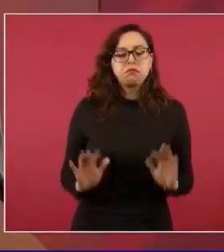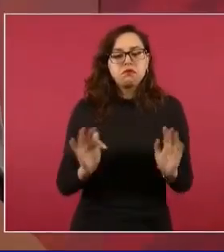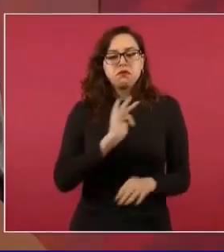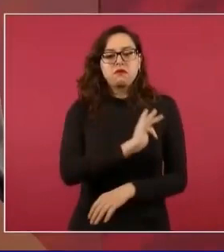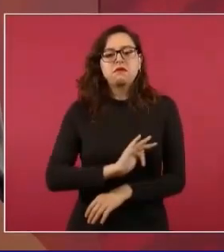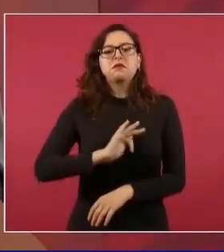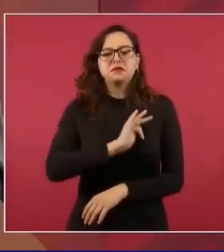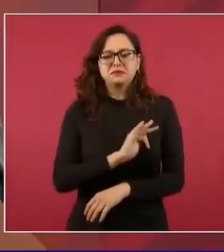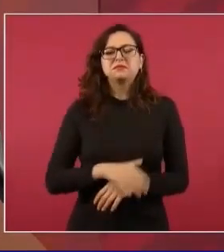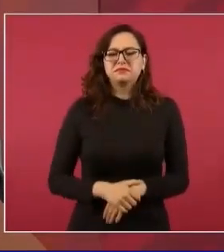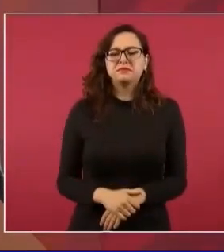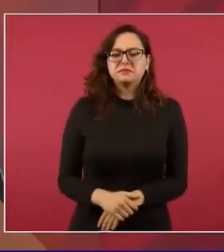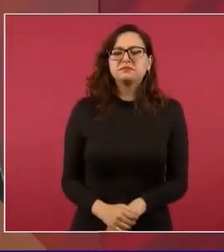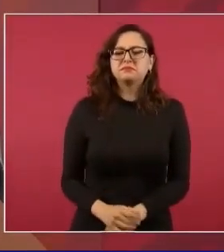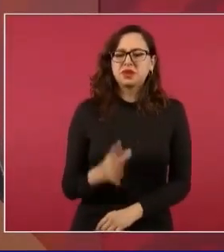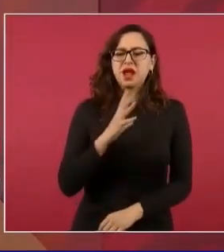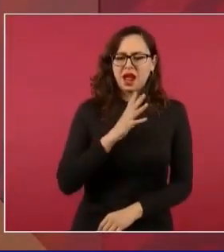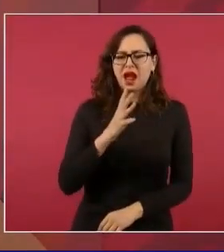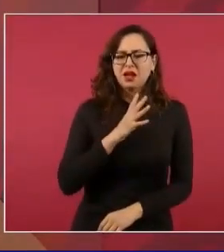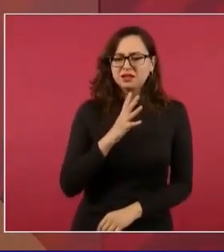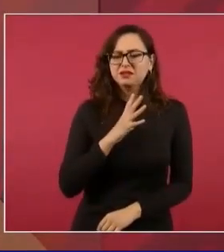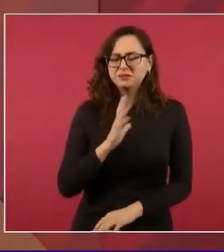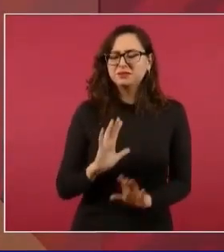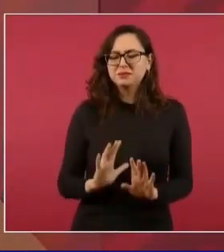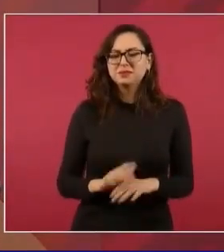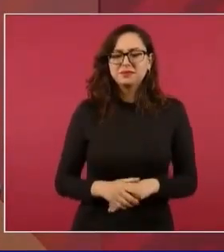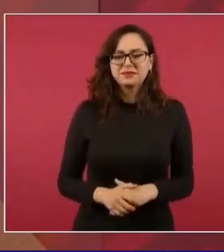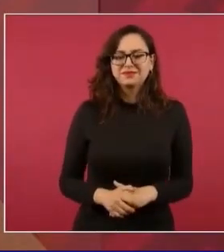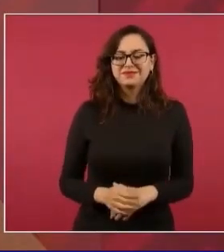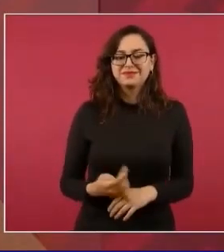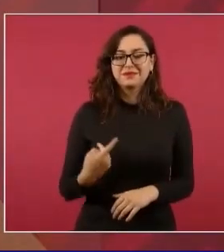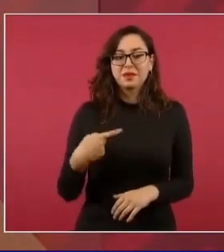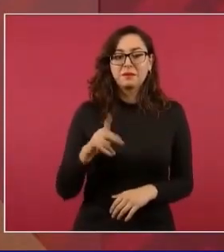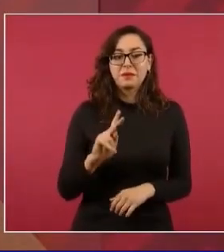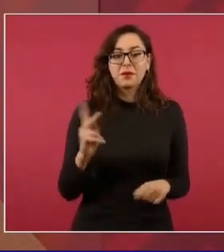Sí, pero ese modelo